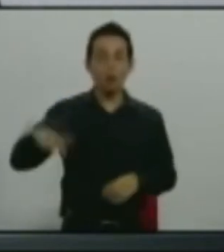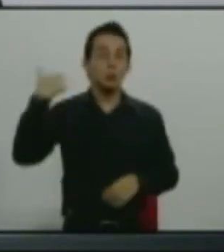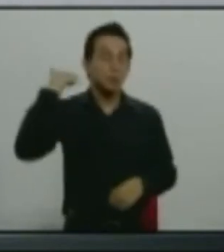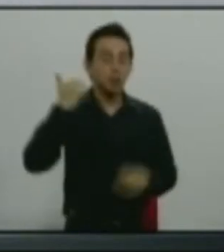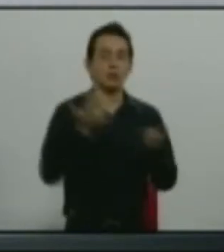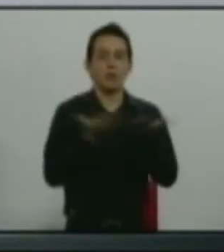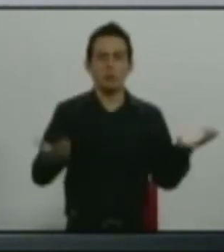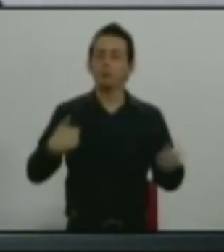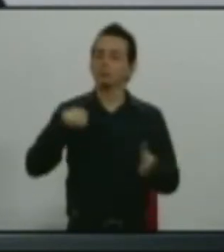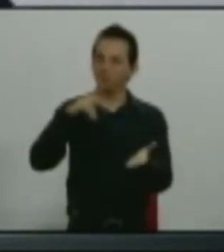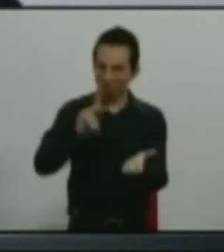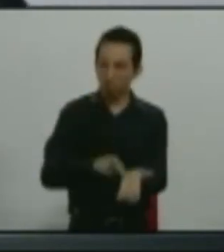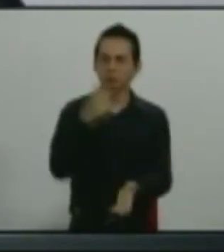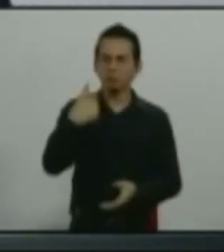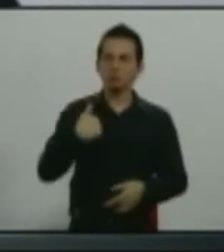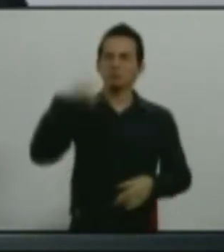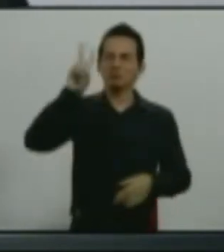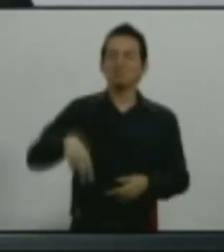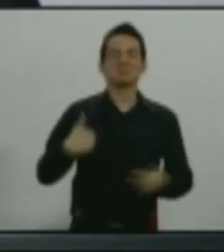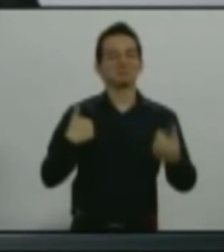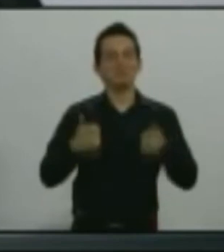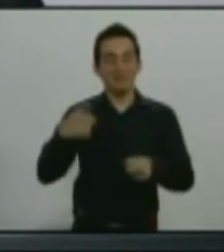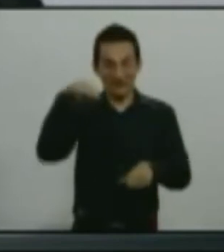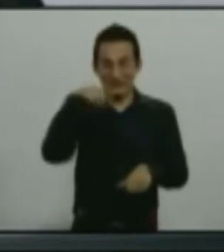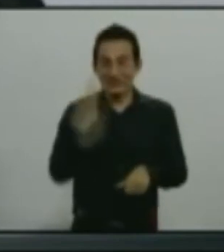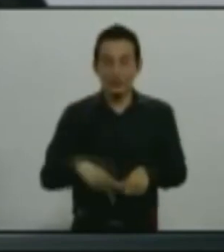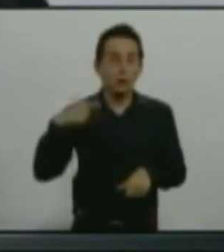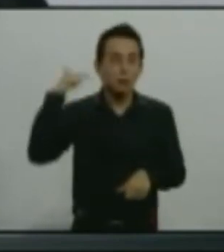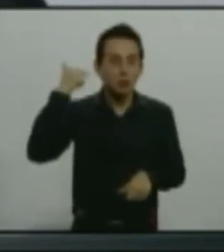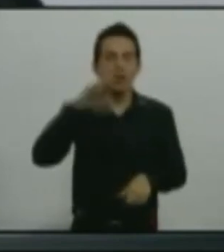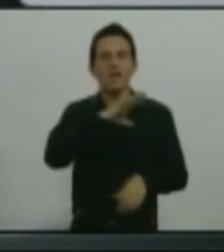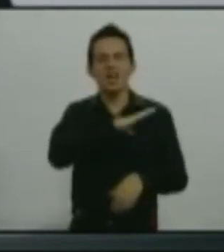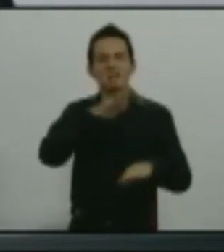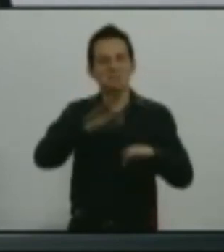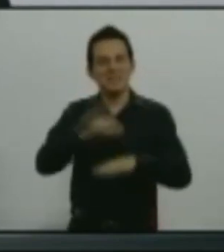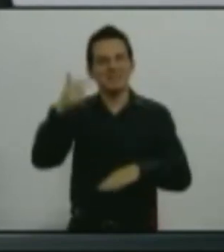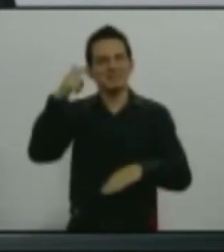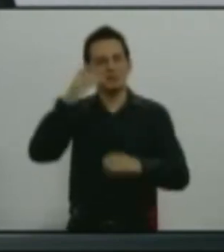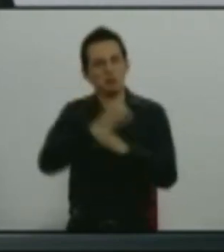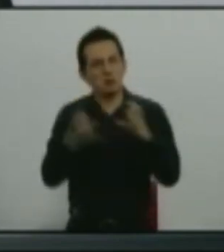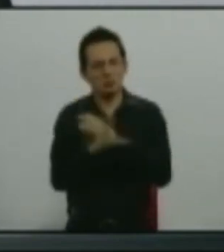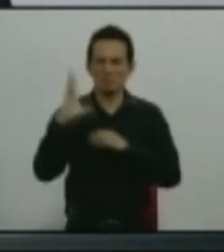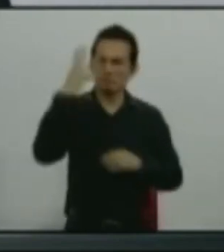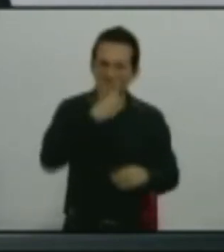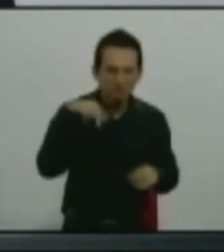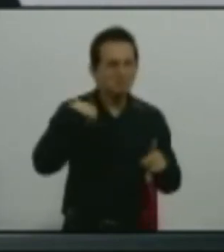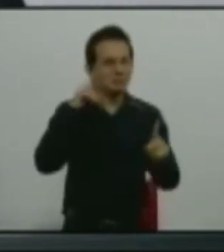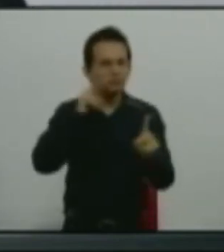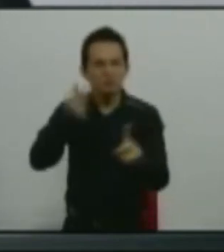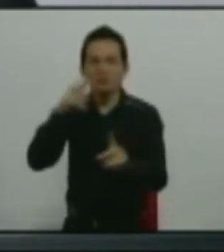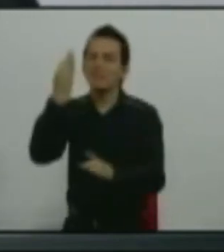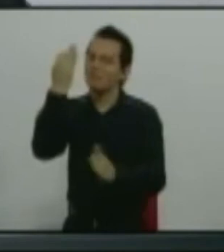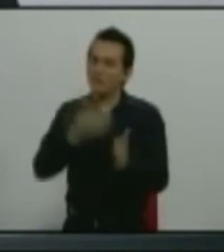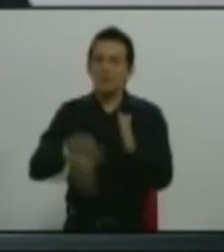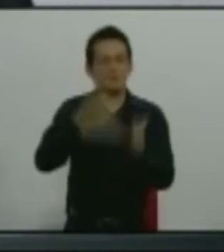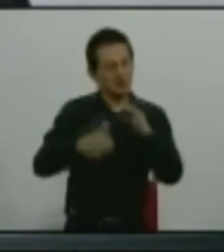y donde estoy absolutamente convencido que hoy Guadalajara es una ciudad que tiene grandes retos. Hoy Guadalajara es un municipio que requiere grandes